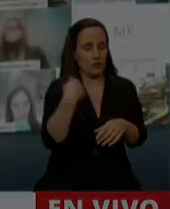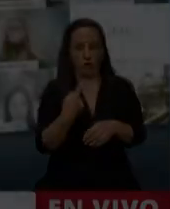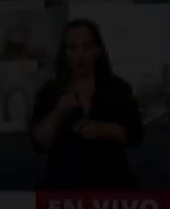diputado.